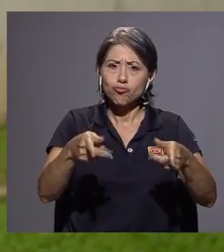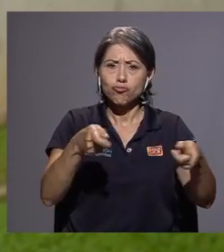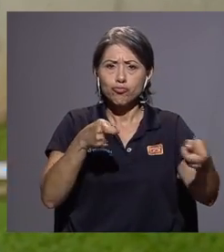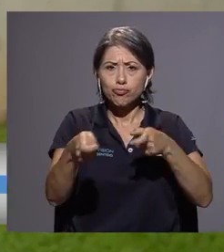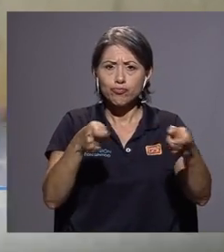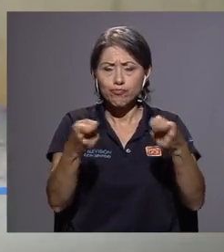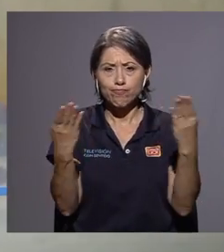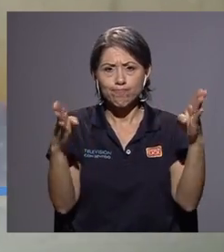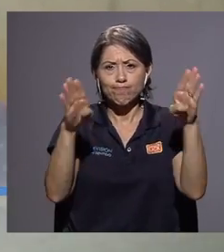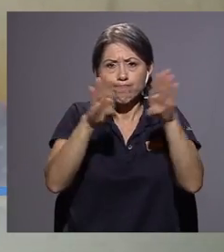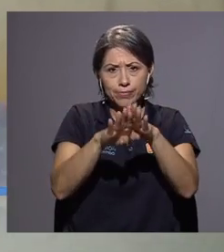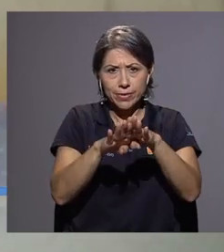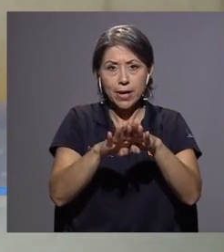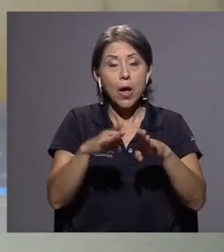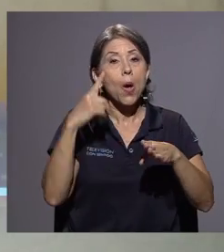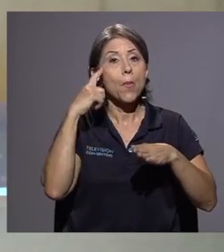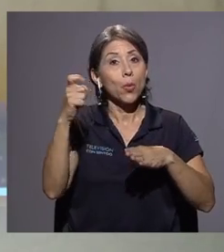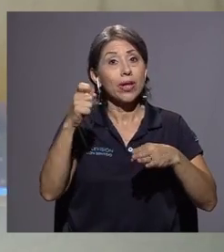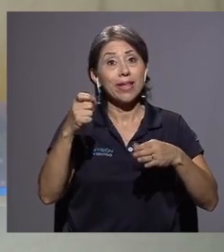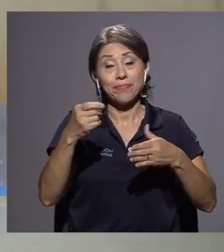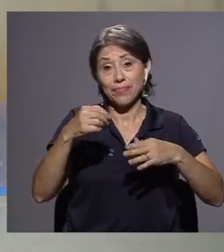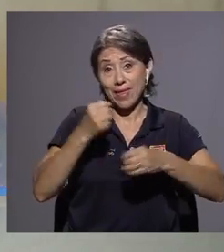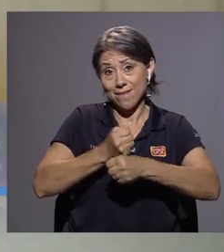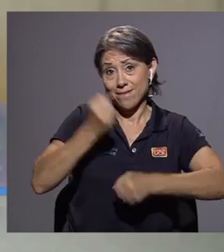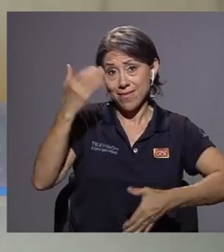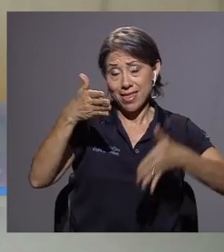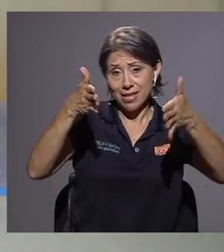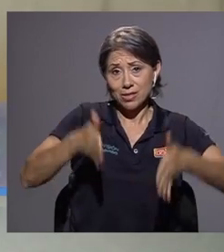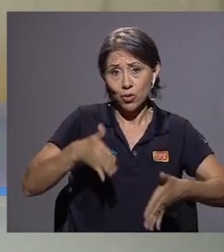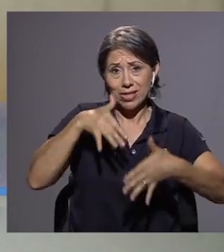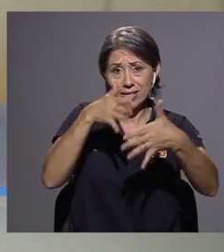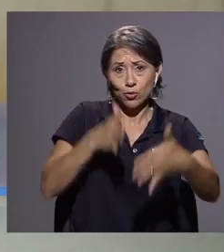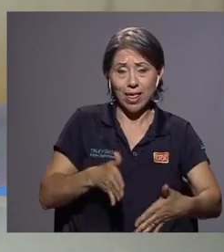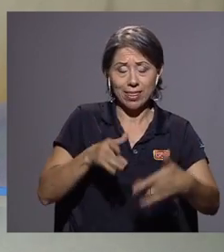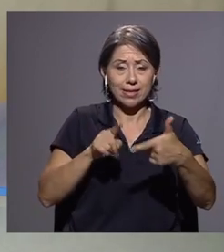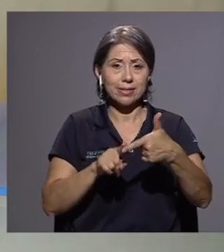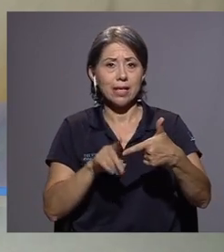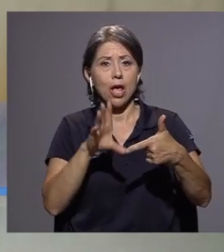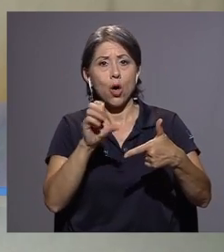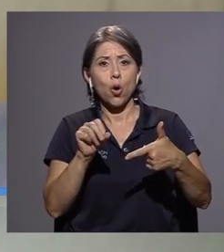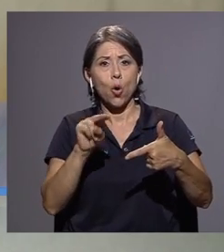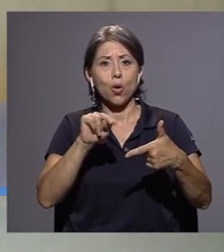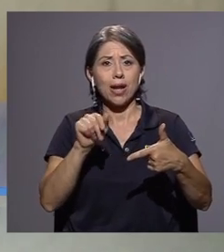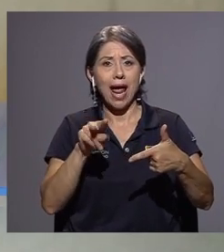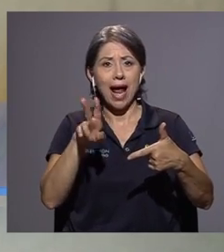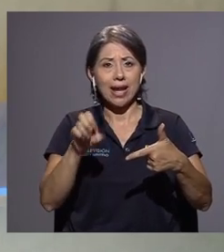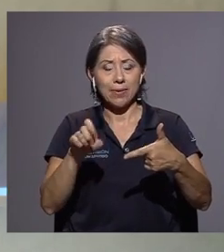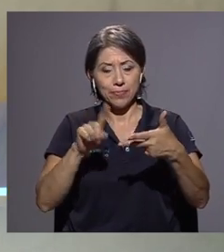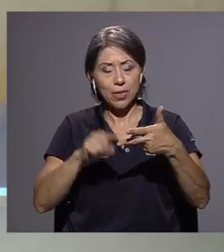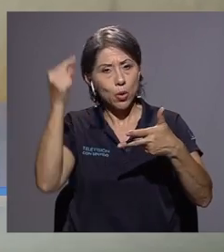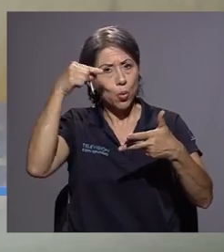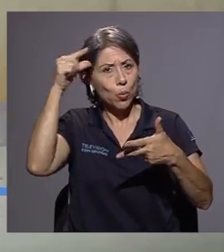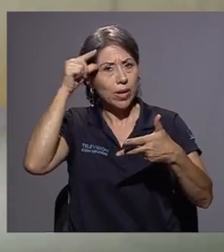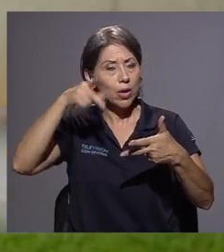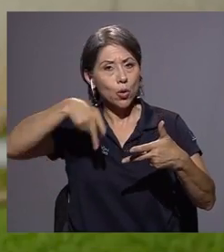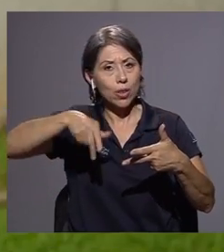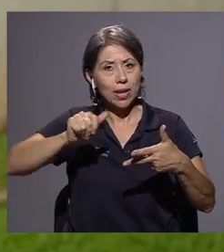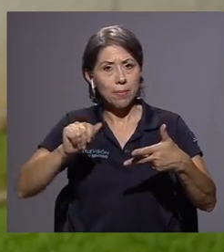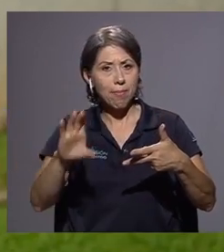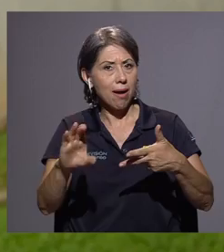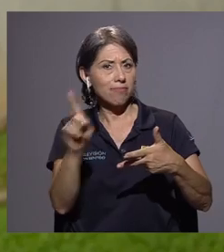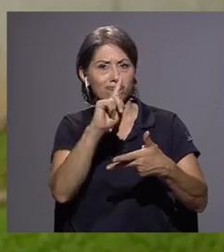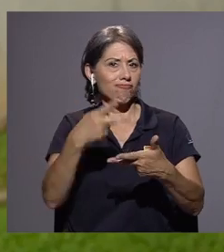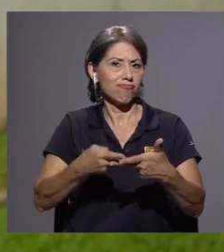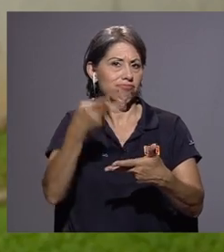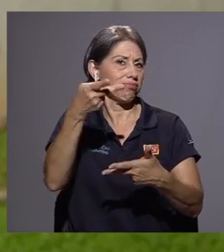que en este momento el acuerdo que se hace entre las federaciones de estudiantes, CONARE y el gobierno del PAC no es un acuerdo que sea